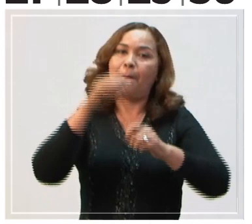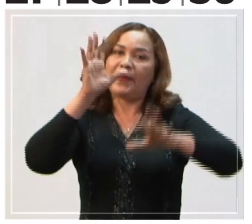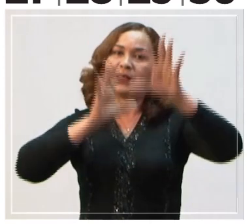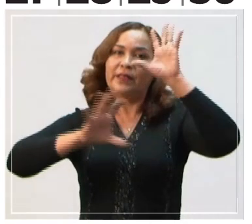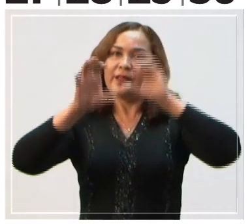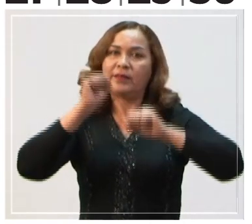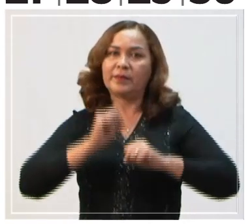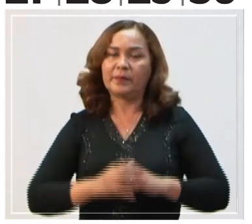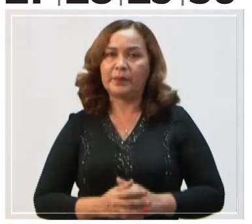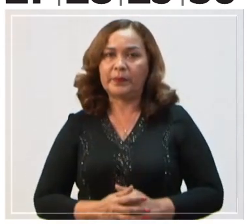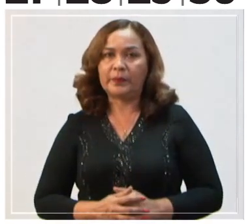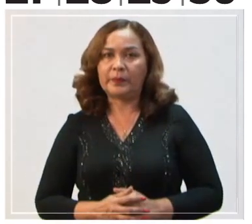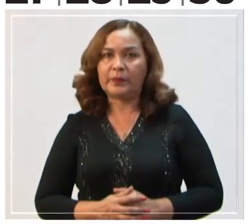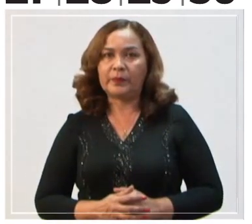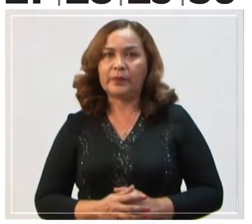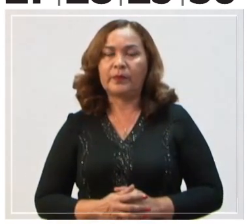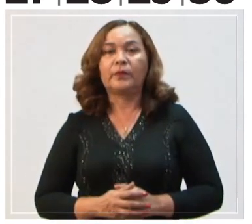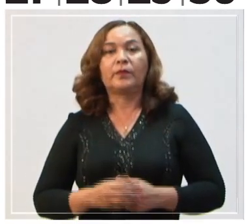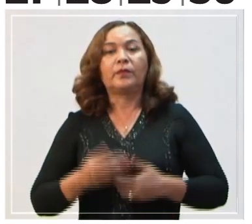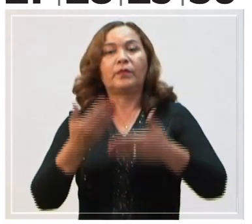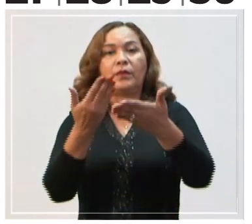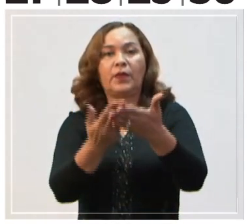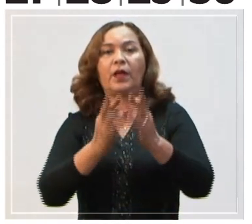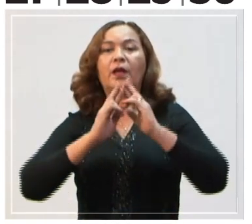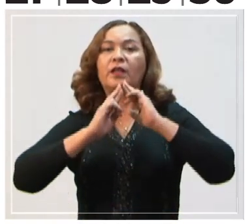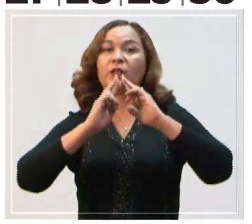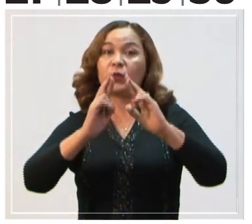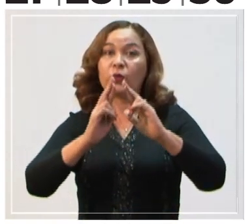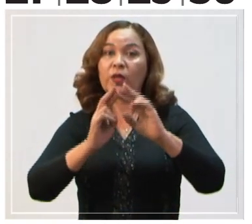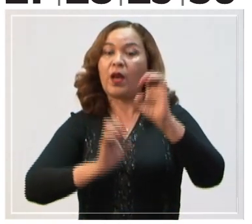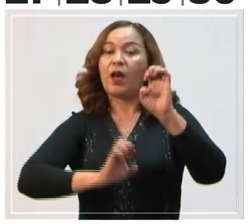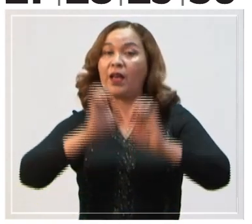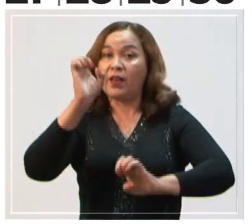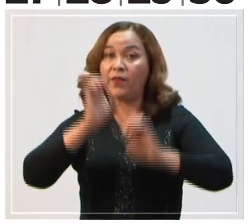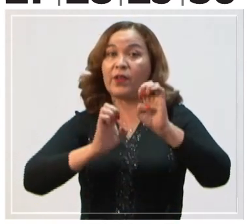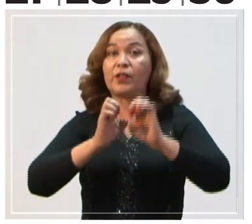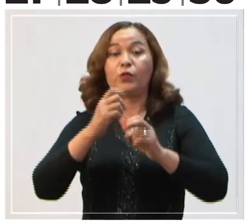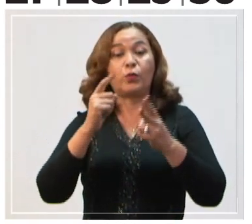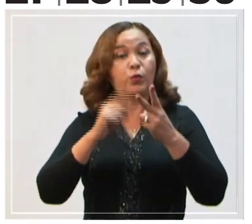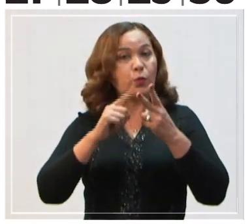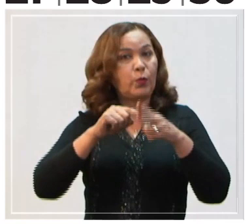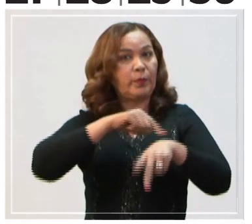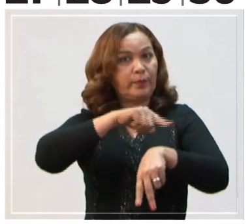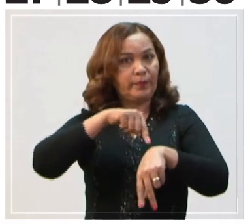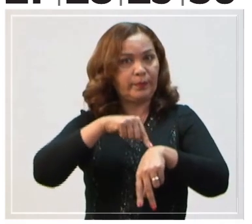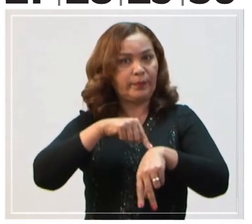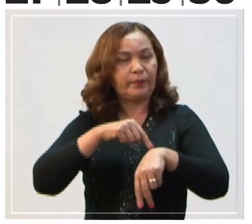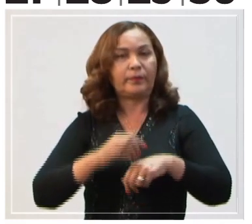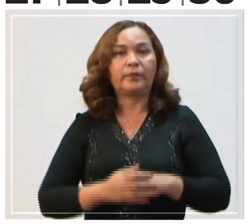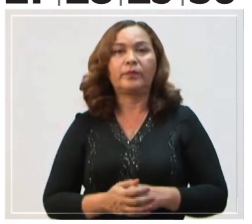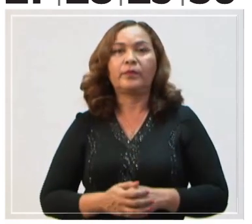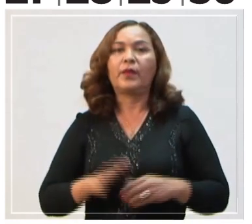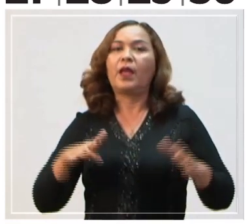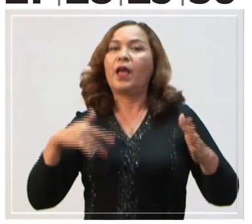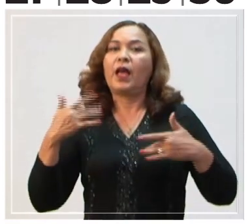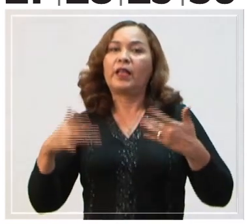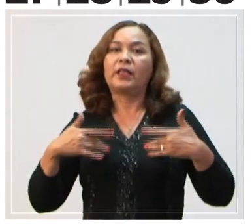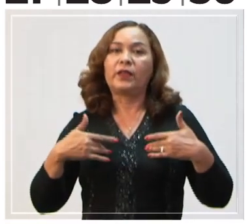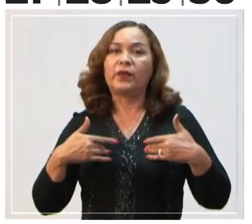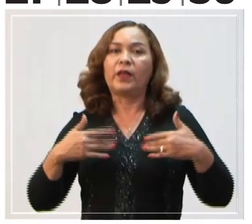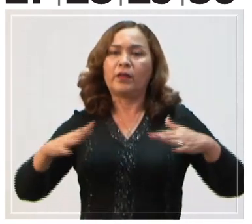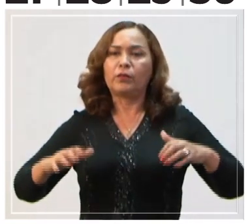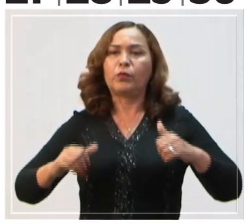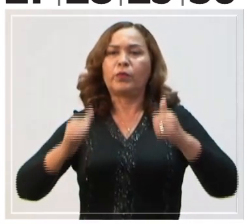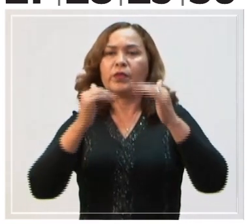aprendizaje. Día Entrega de los resultados de la evaluación del segundo periodo. Día Actividades de